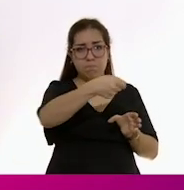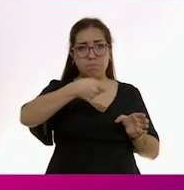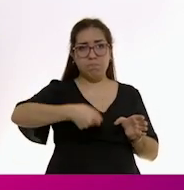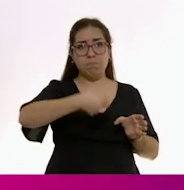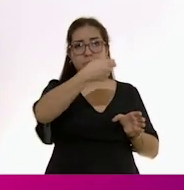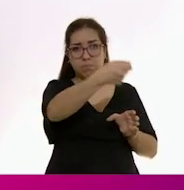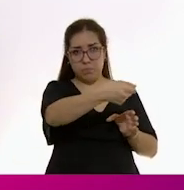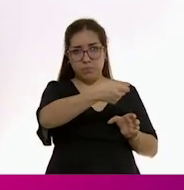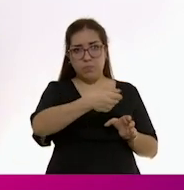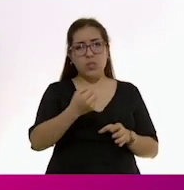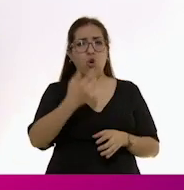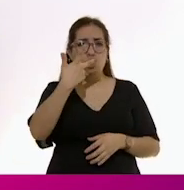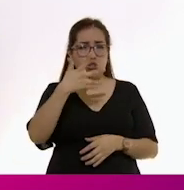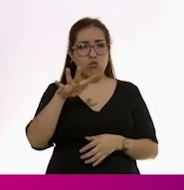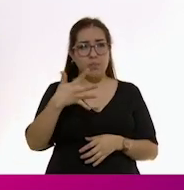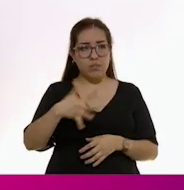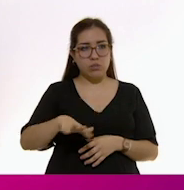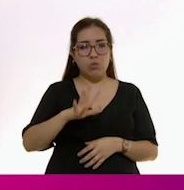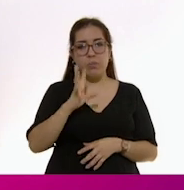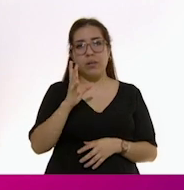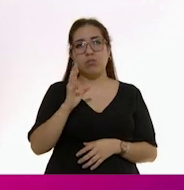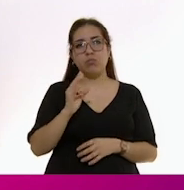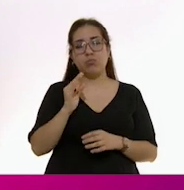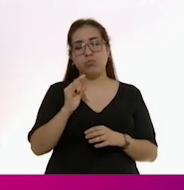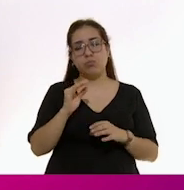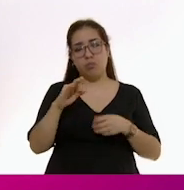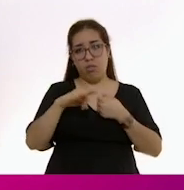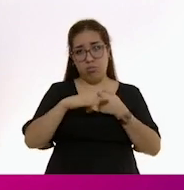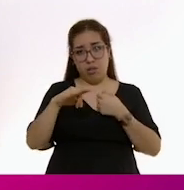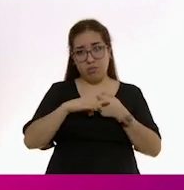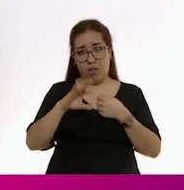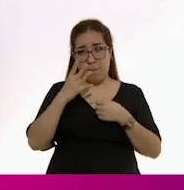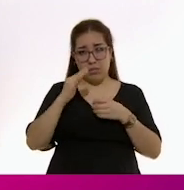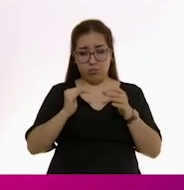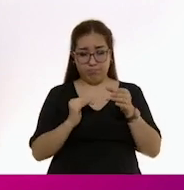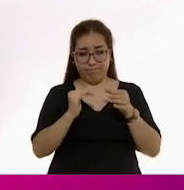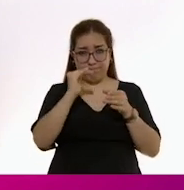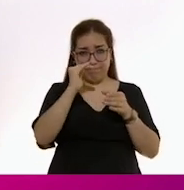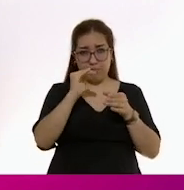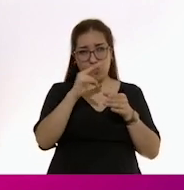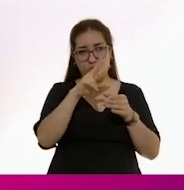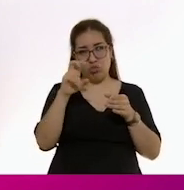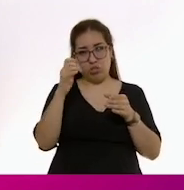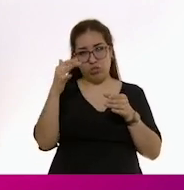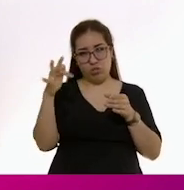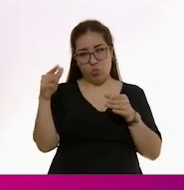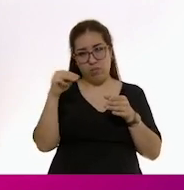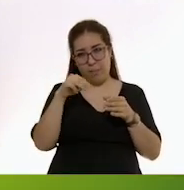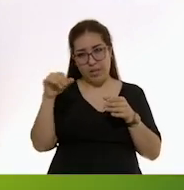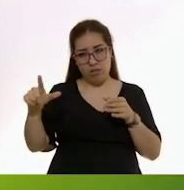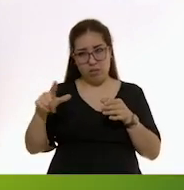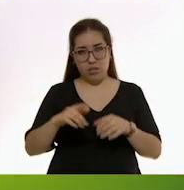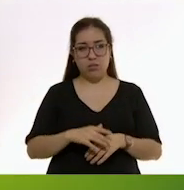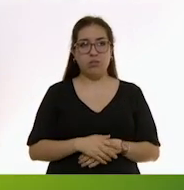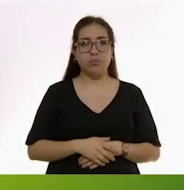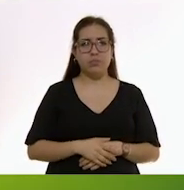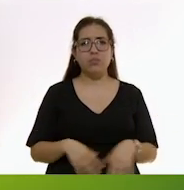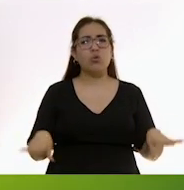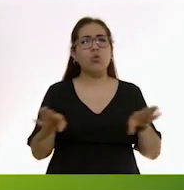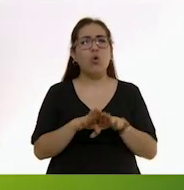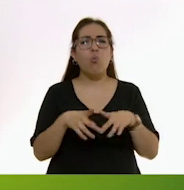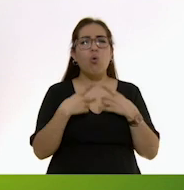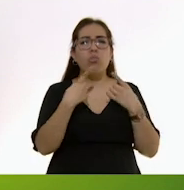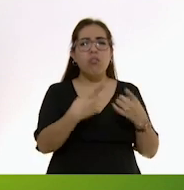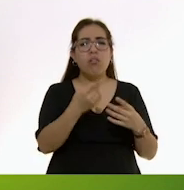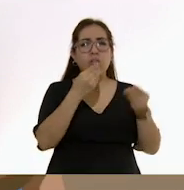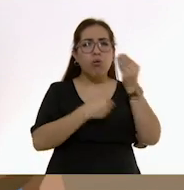equivalente a tres cuartos de taza a una taza completa de 250 mililitros. ¿Cómo dar los